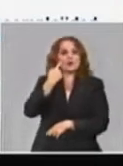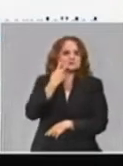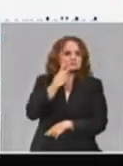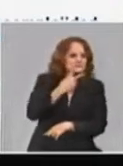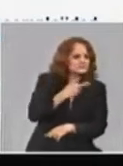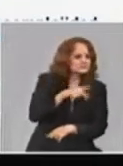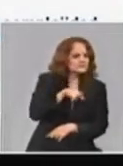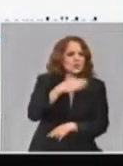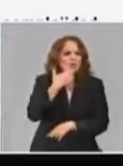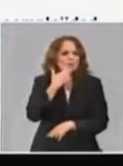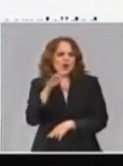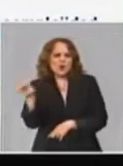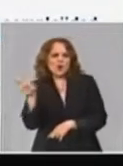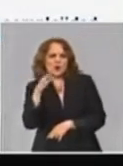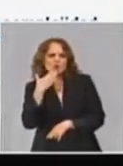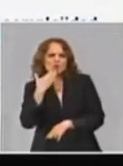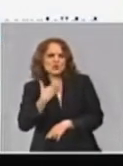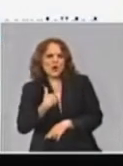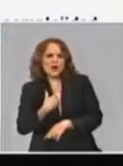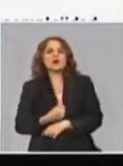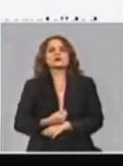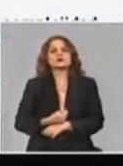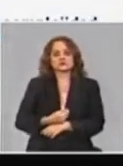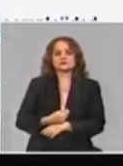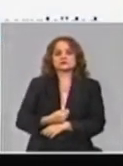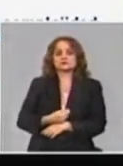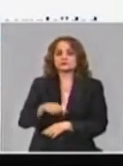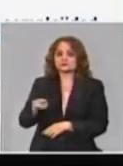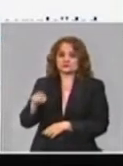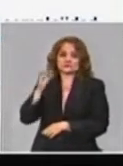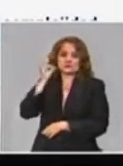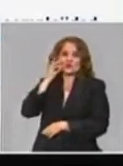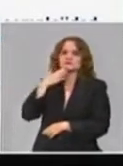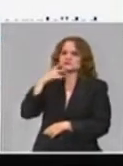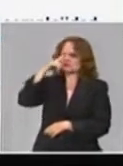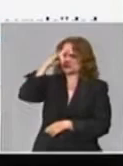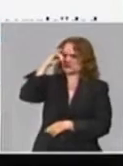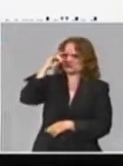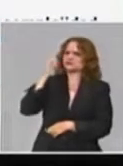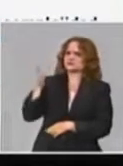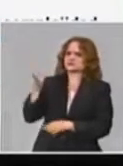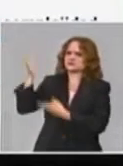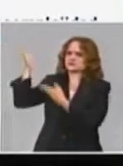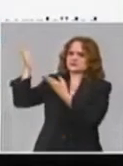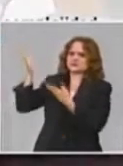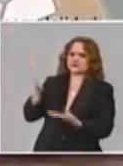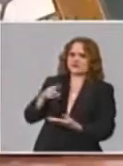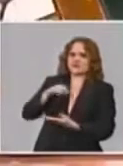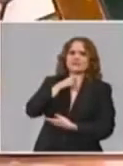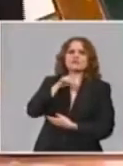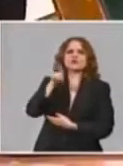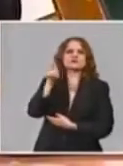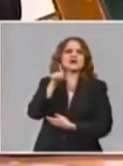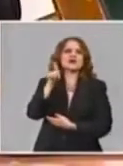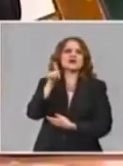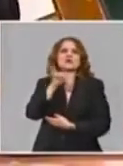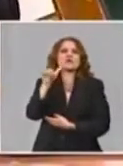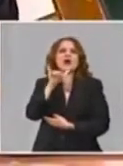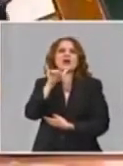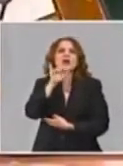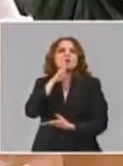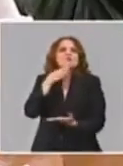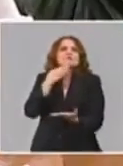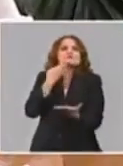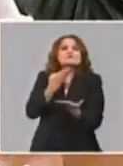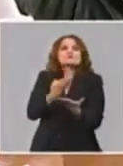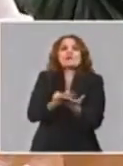esos pasos de la llamada escalera. Por supuesto, este es el protocolo, la versión 4. La 4 ya. La 4,